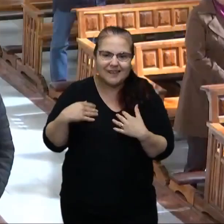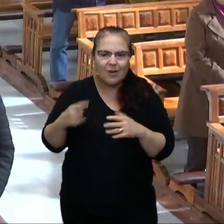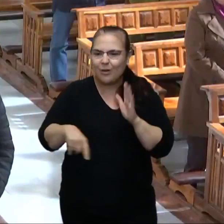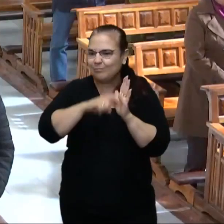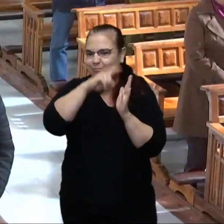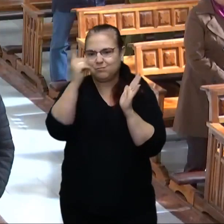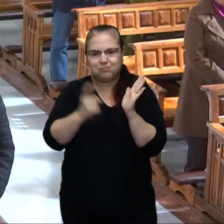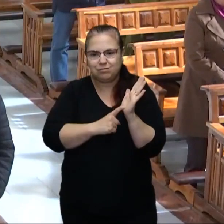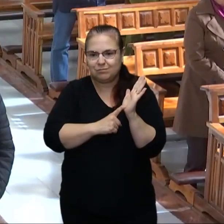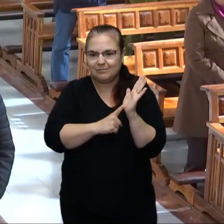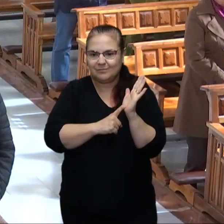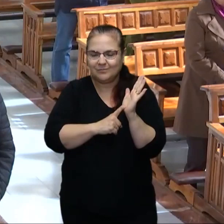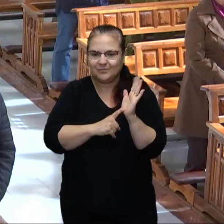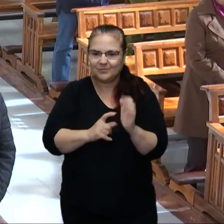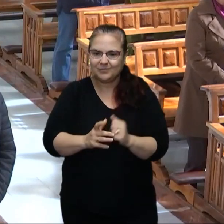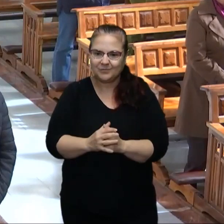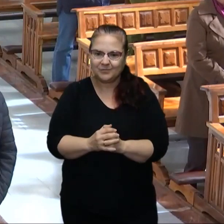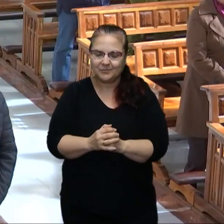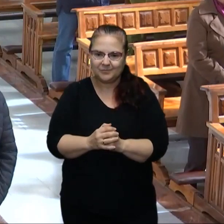plenitud.